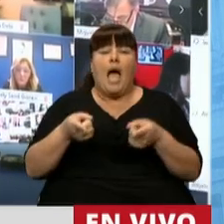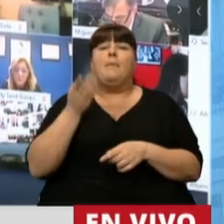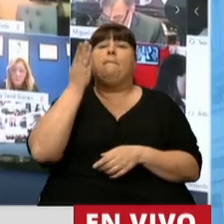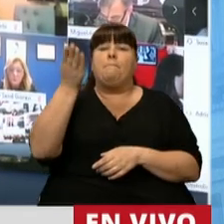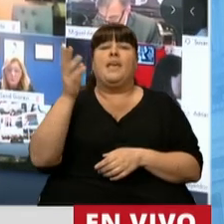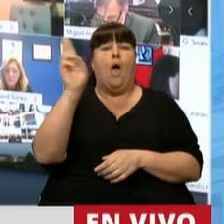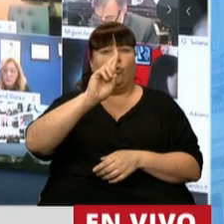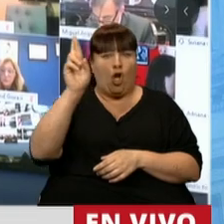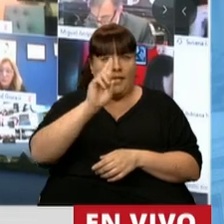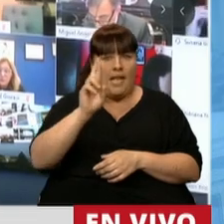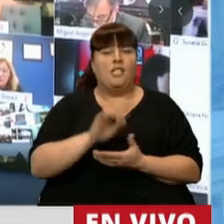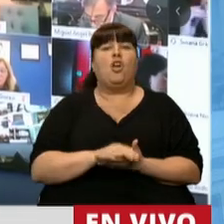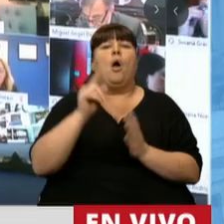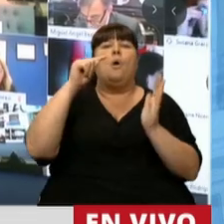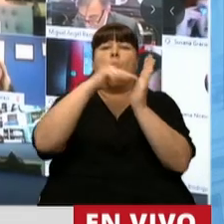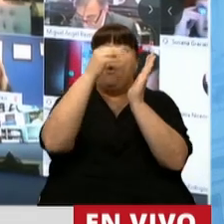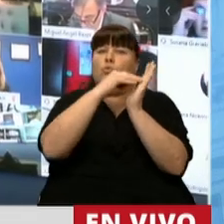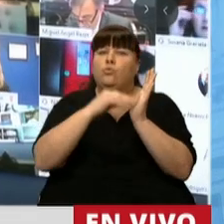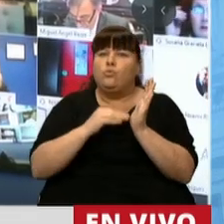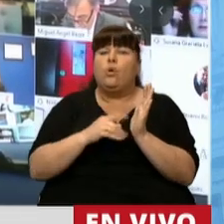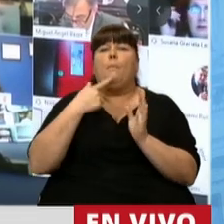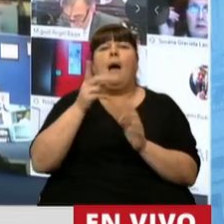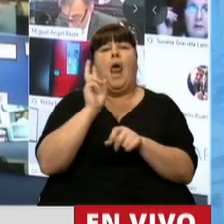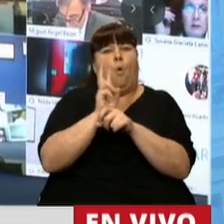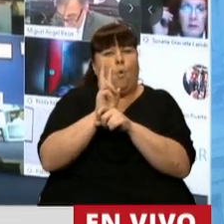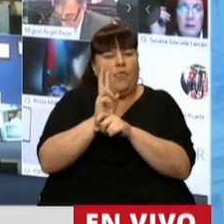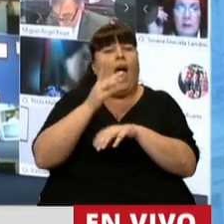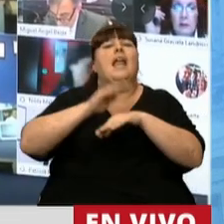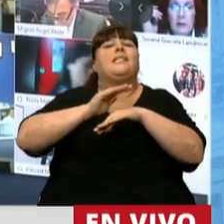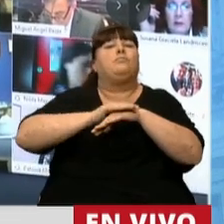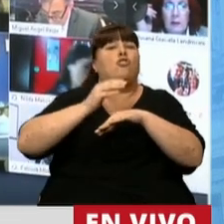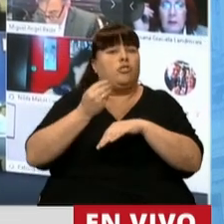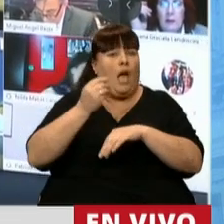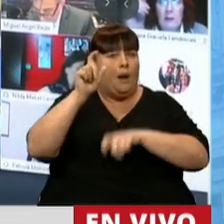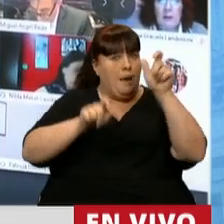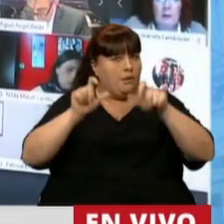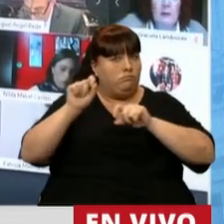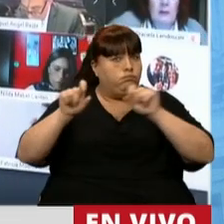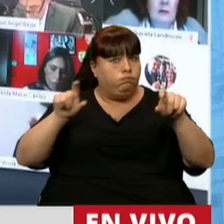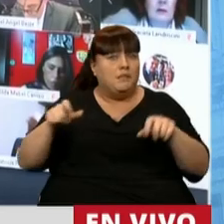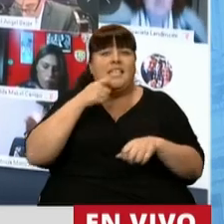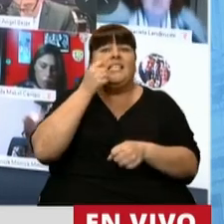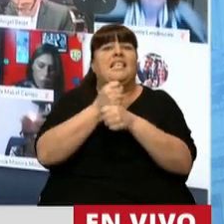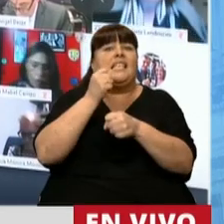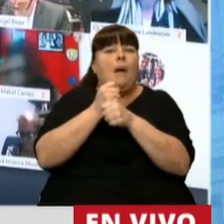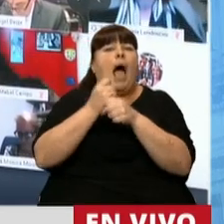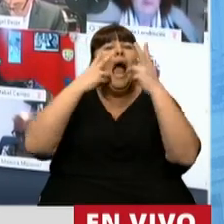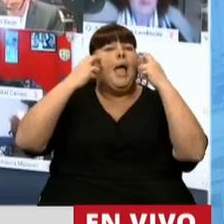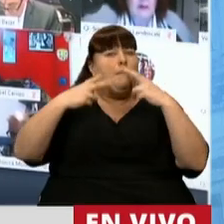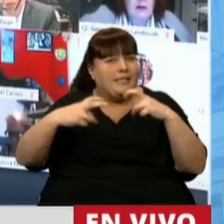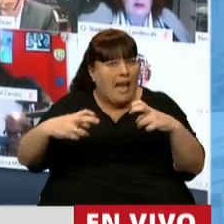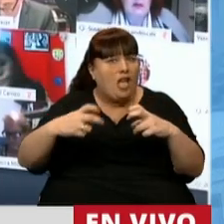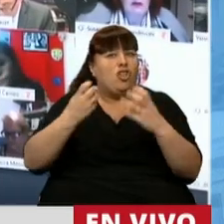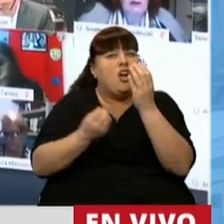solicitó la autorización para incluir cláusulas que dejen a resguardo la responsabilidad de las personas que hayan trabajado en la investigación,